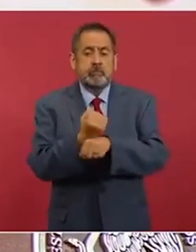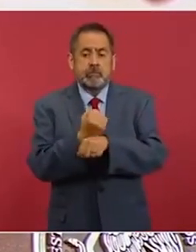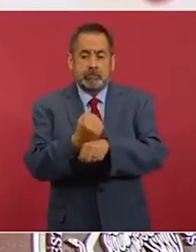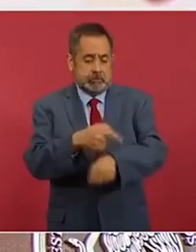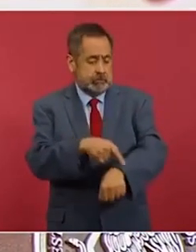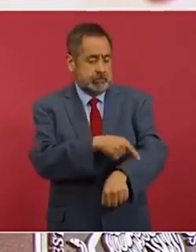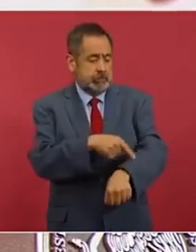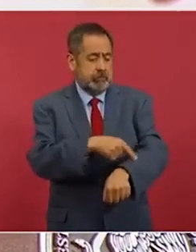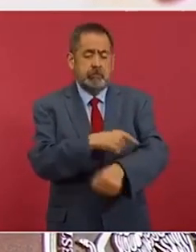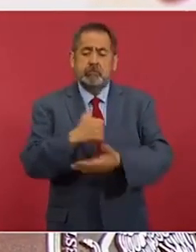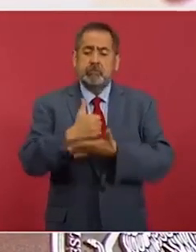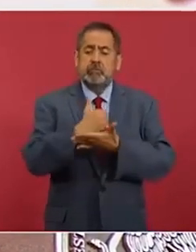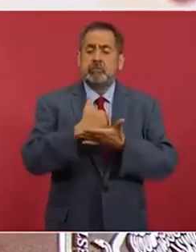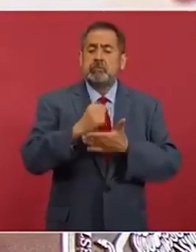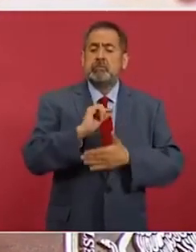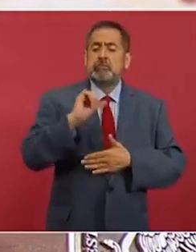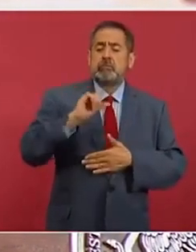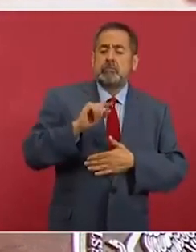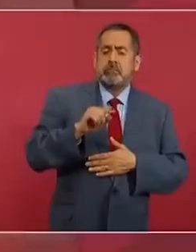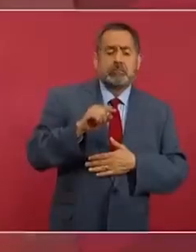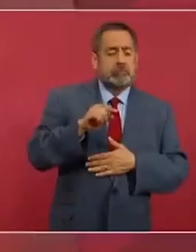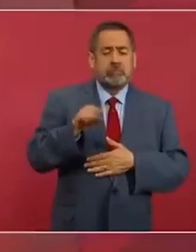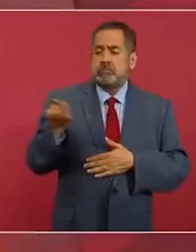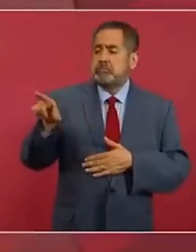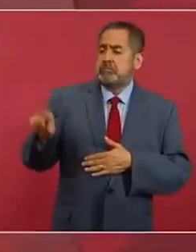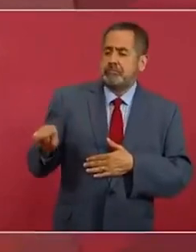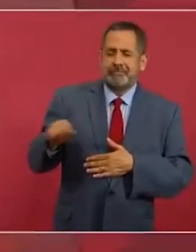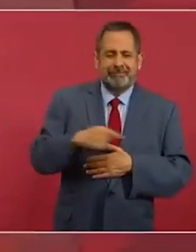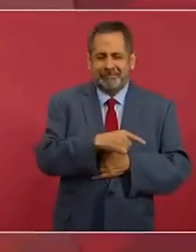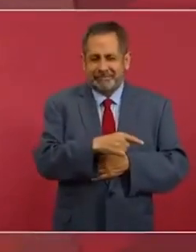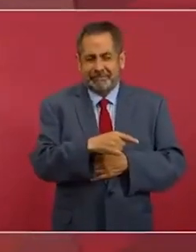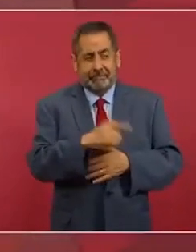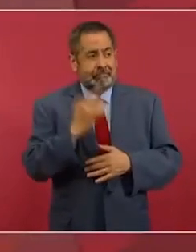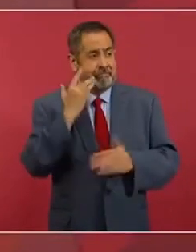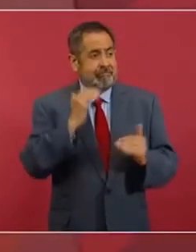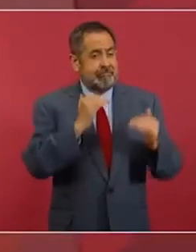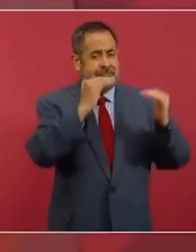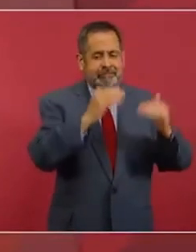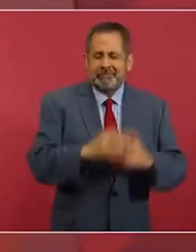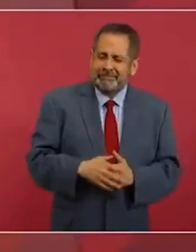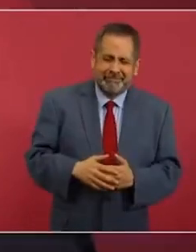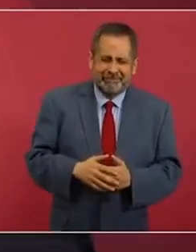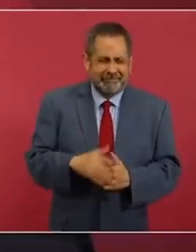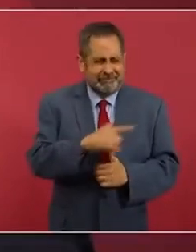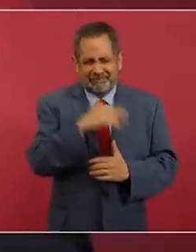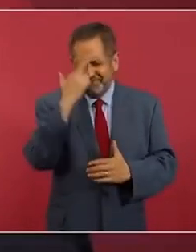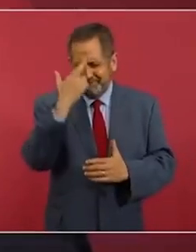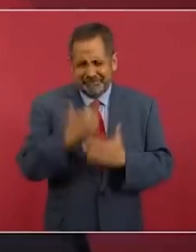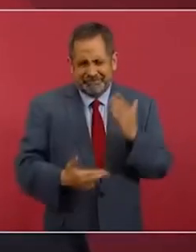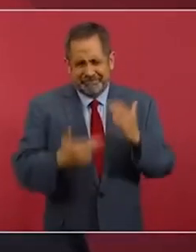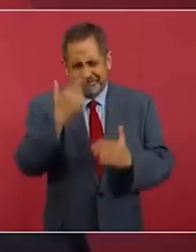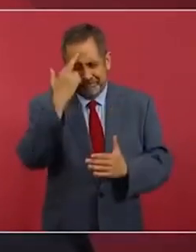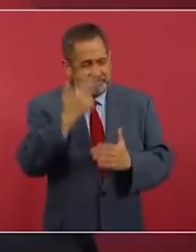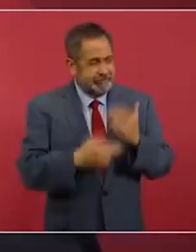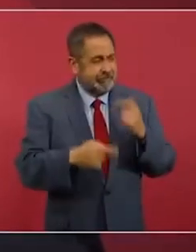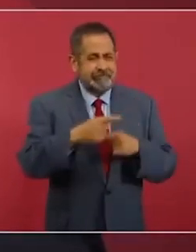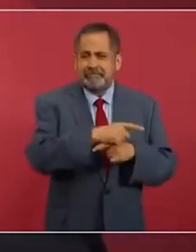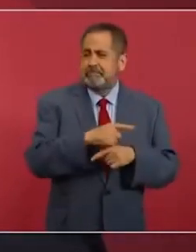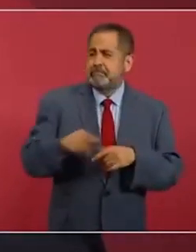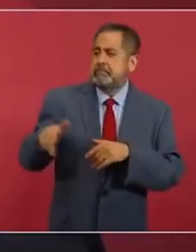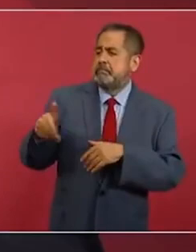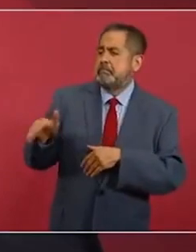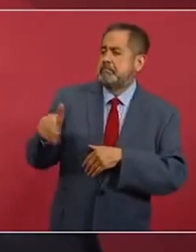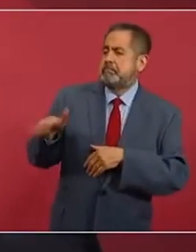pero son groseros y muy clasistas y racistas,